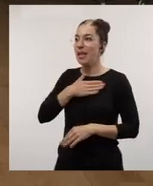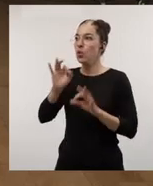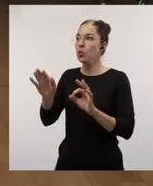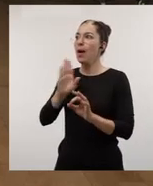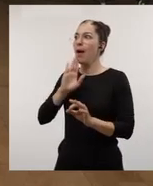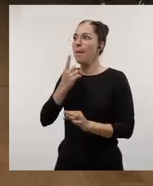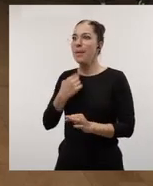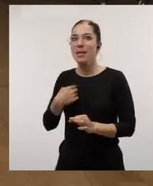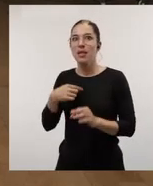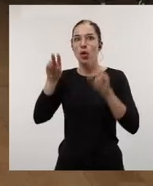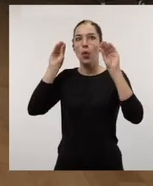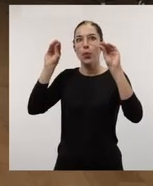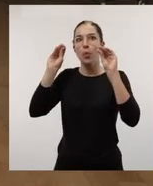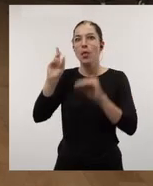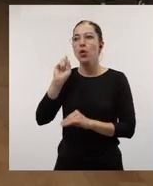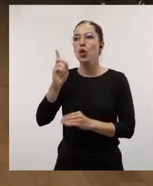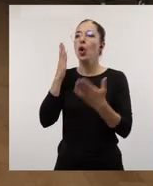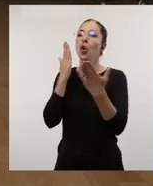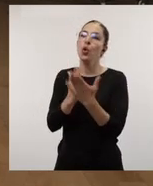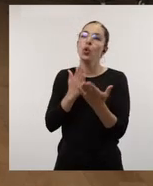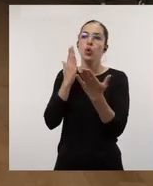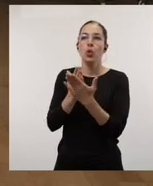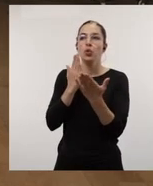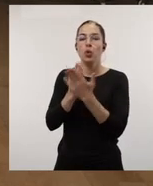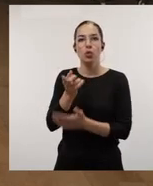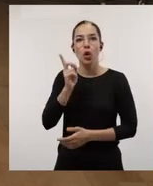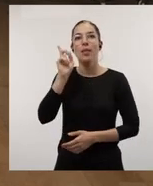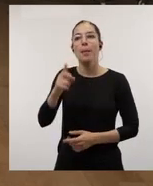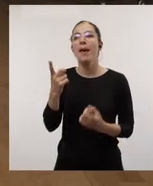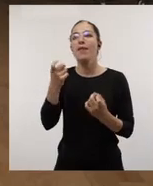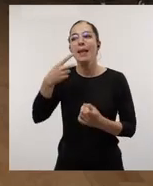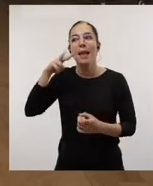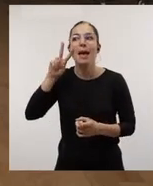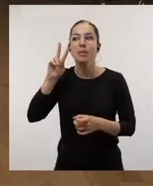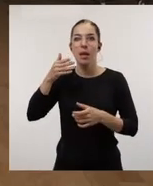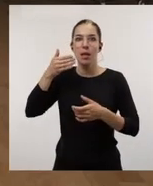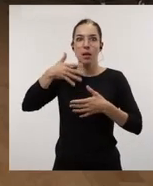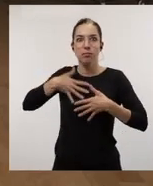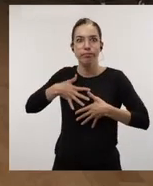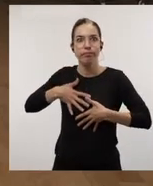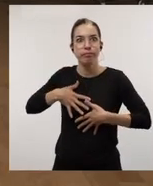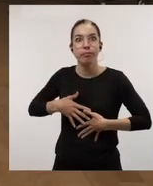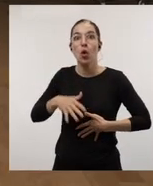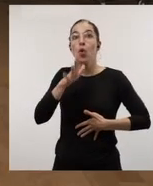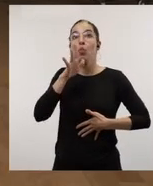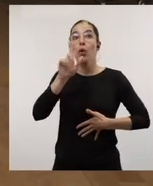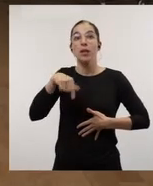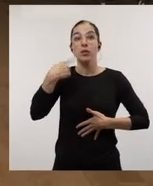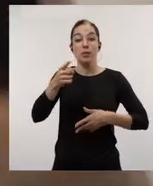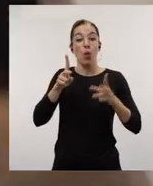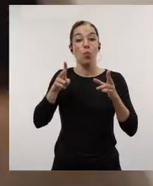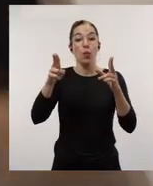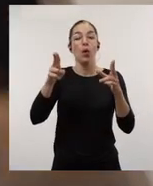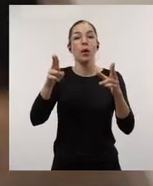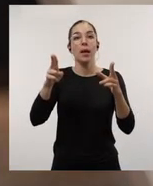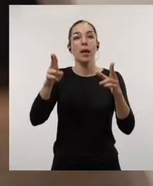Y si te parece, tú antes además me lo decías, la formación no es solo hacer cursos, también requiere adquirir experiencias. Por eso, en nuestro